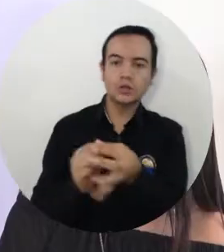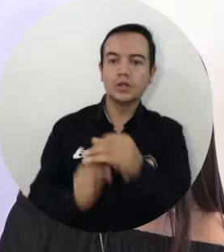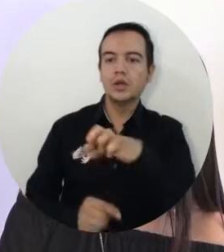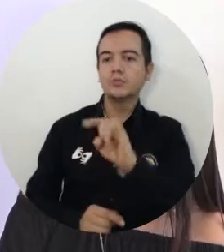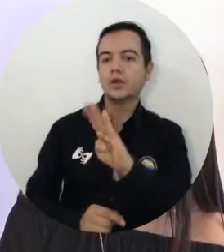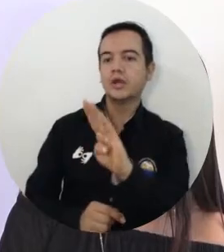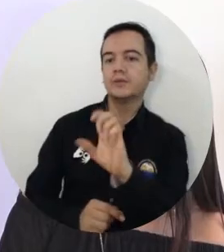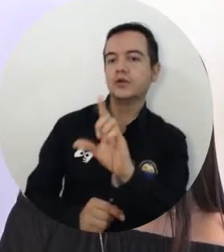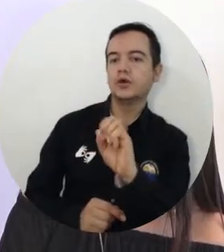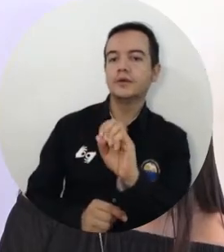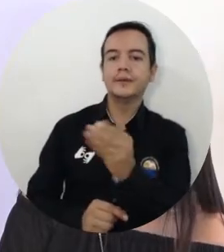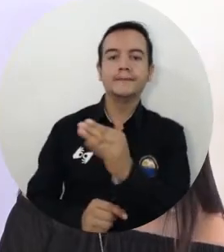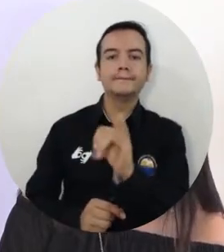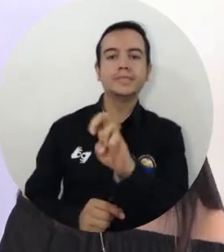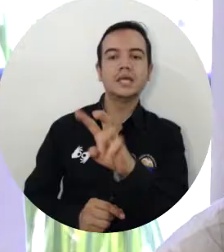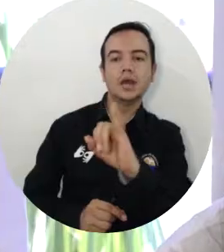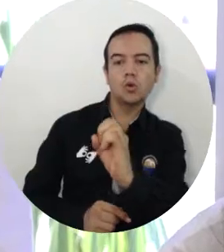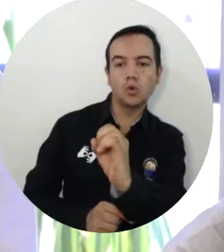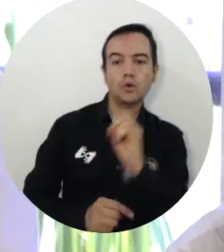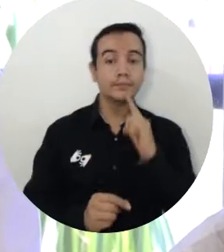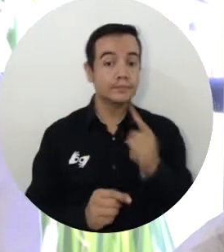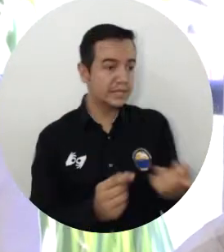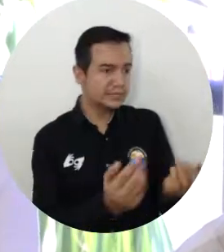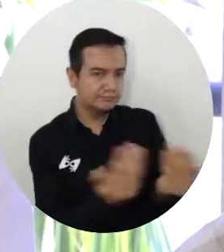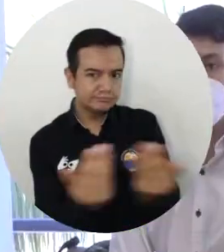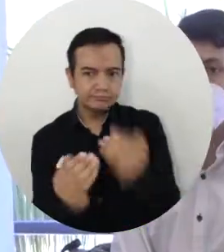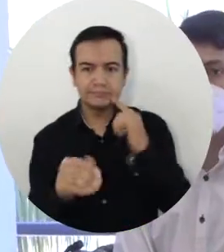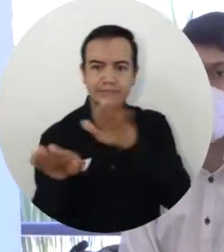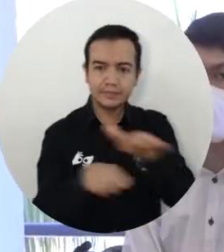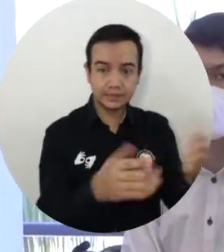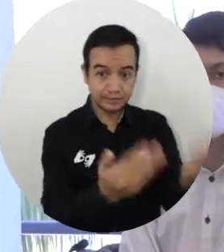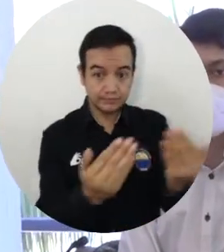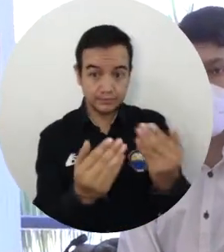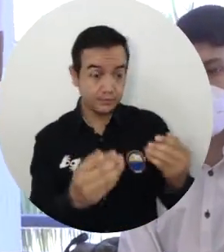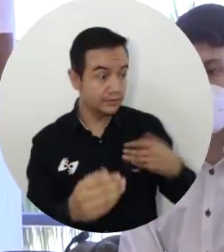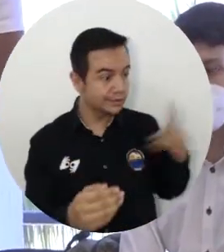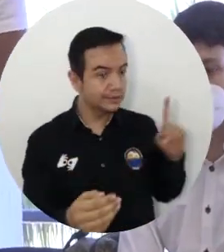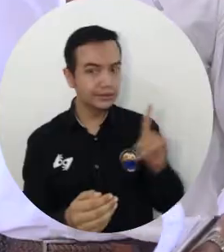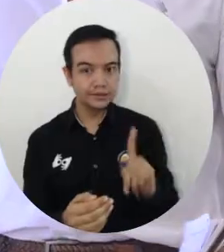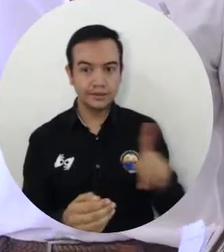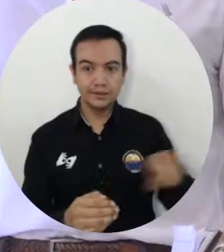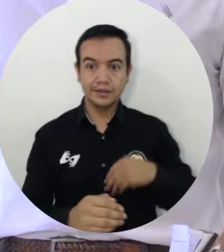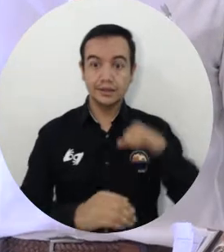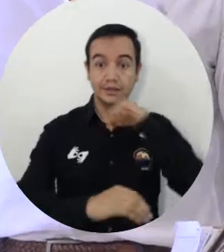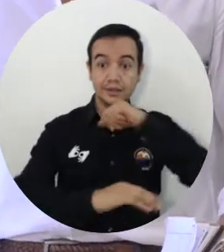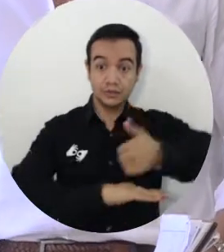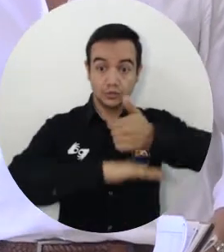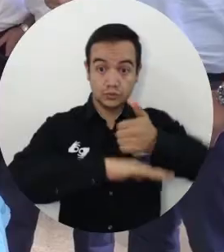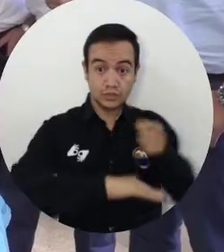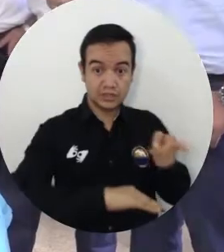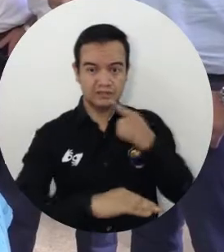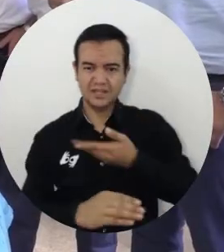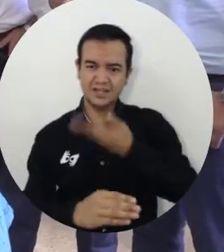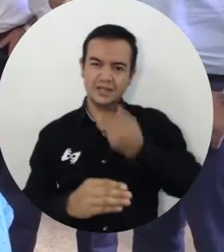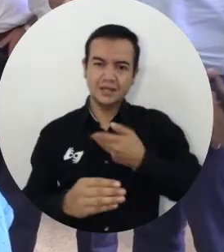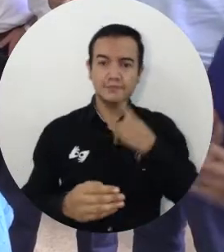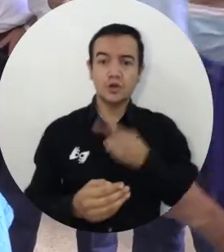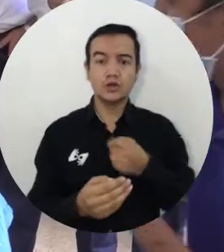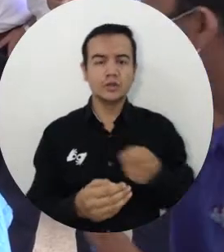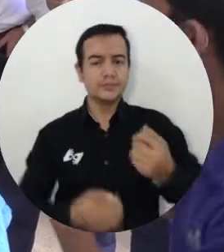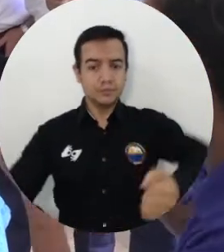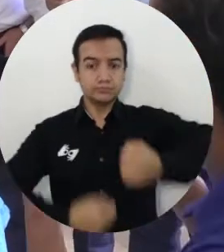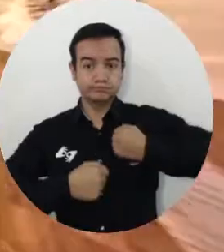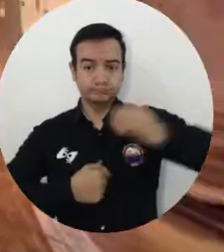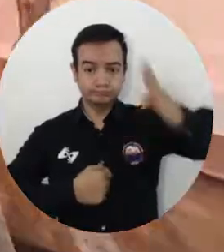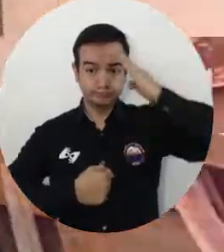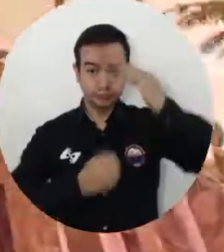doctor Pablo Vera Salazar, rector de la Universidad del Magdalena, propuso al Gobierno Nacional que el servicio militar obligatorio se cambie por el servicio social